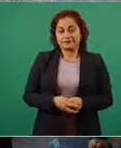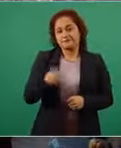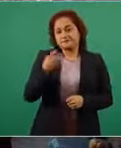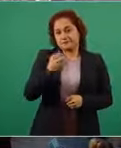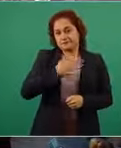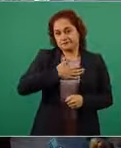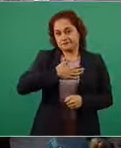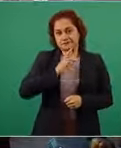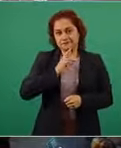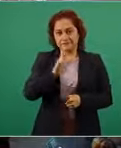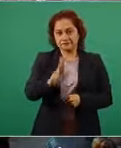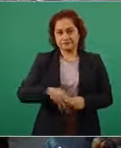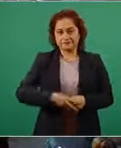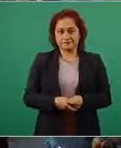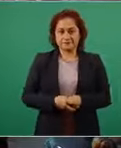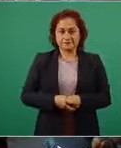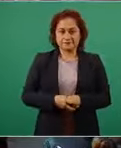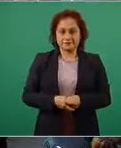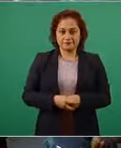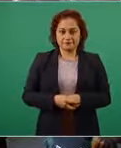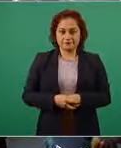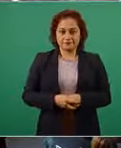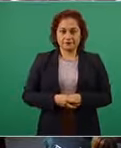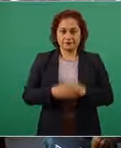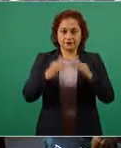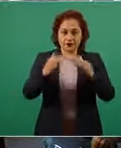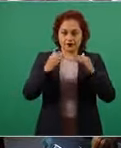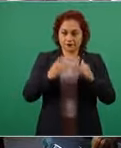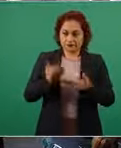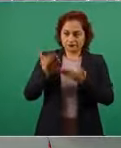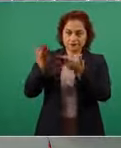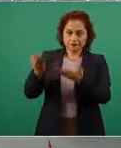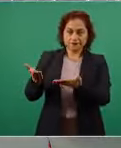contestar vamos con Argentina